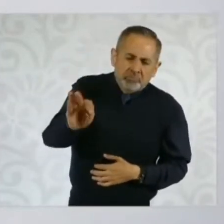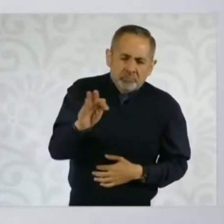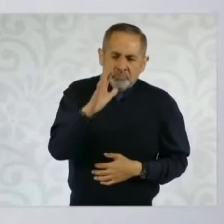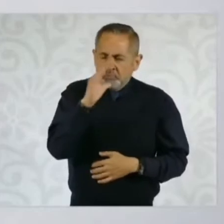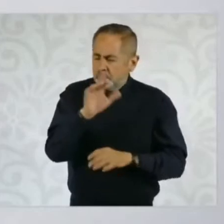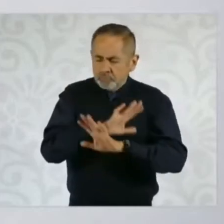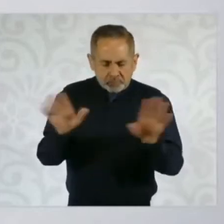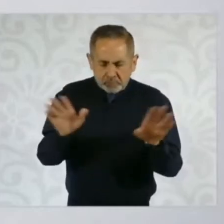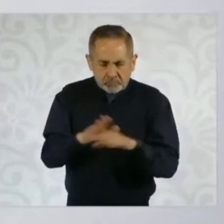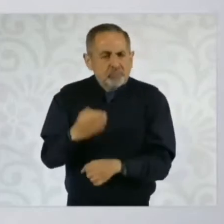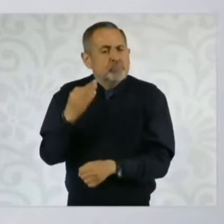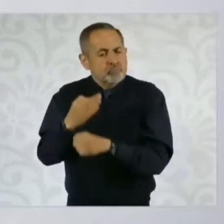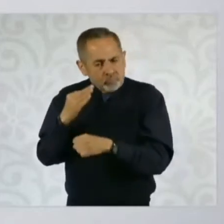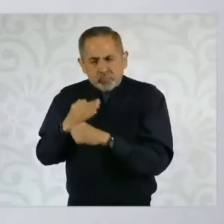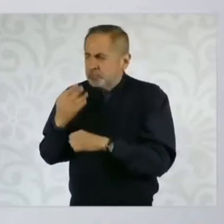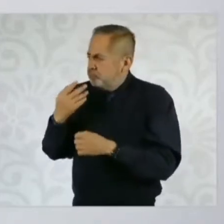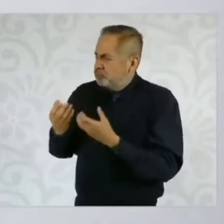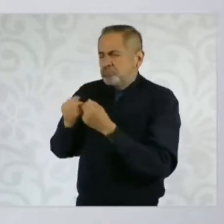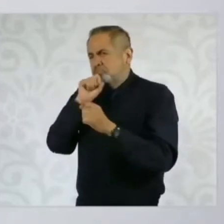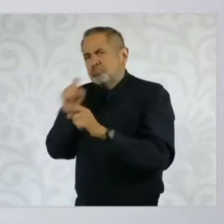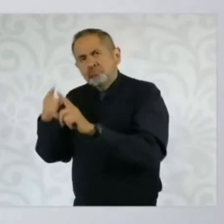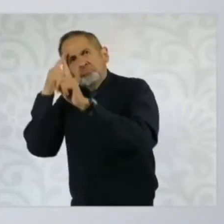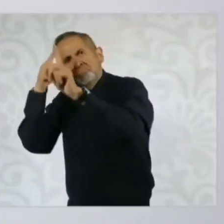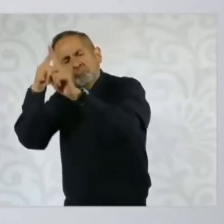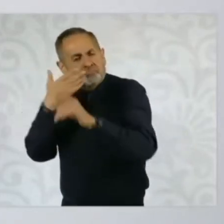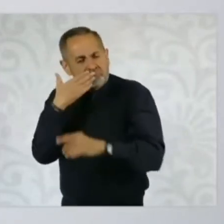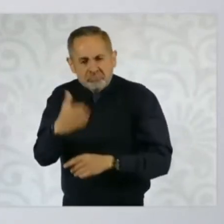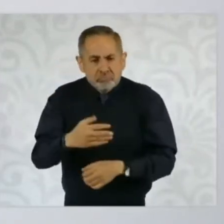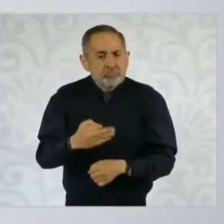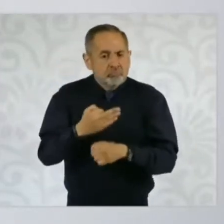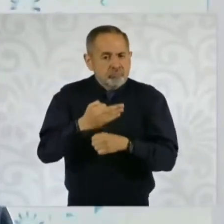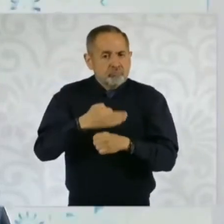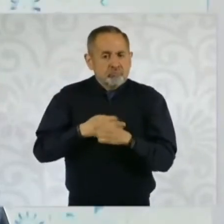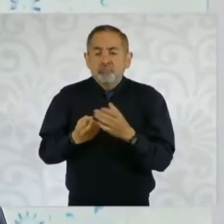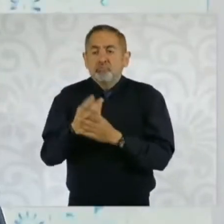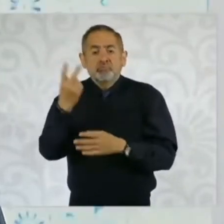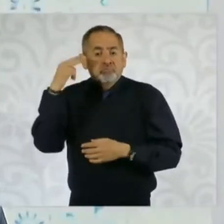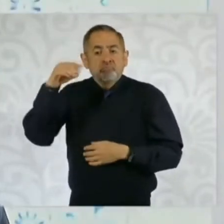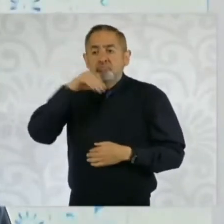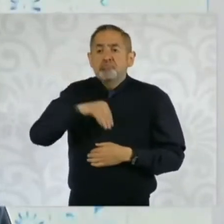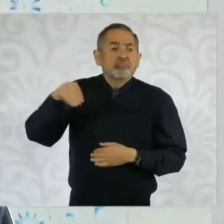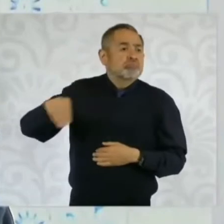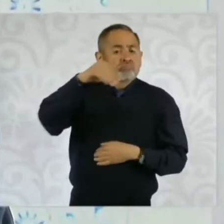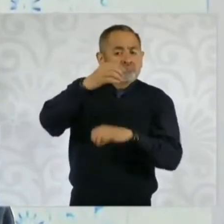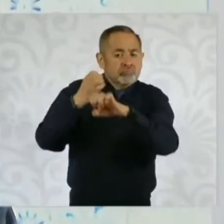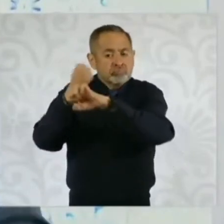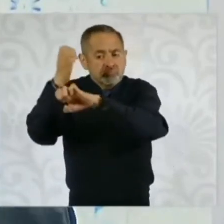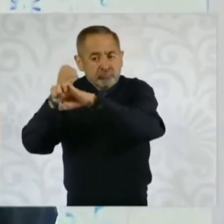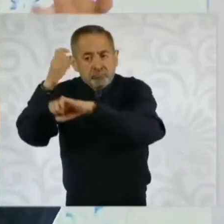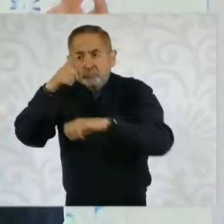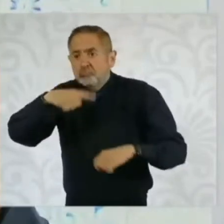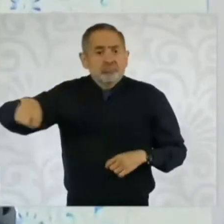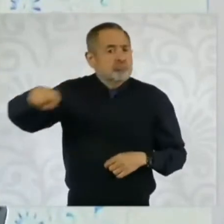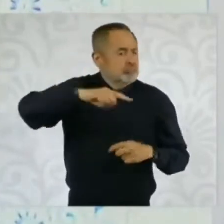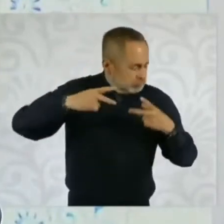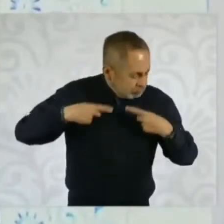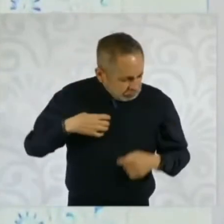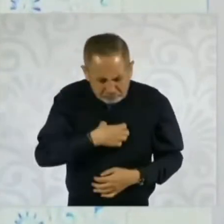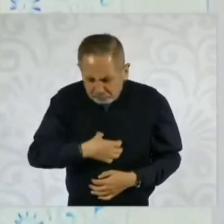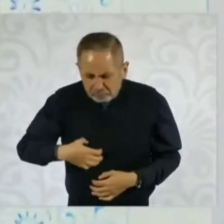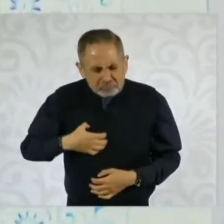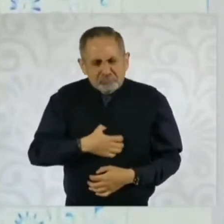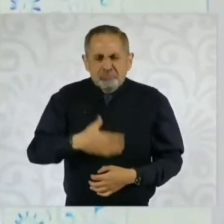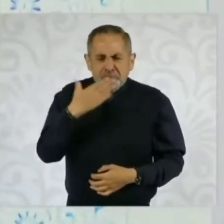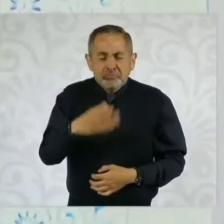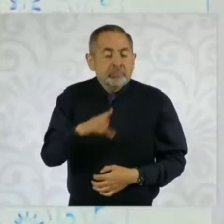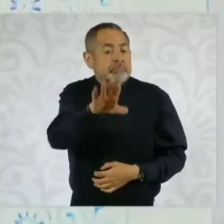un buen momento. Yo que salgo a los estados de la República, la gente está contenta. Ayer que